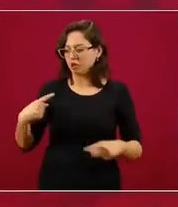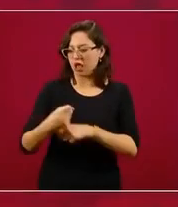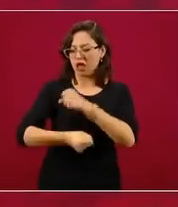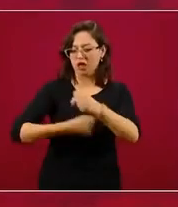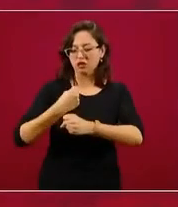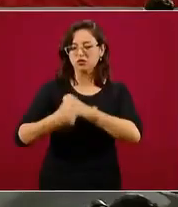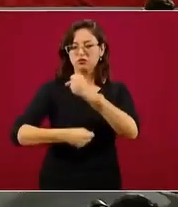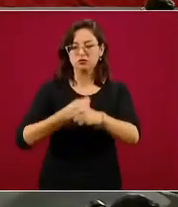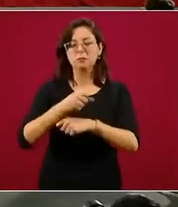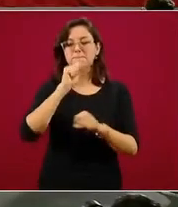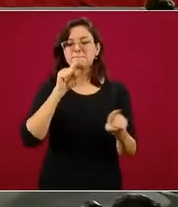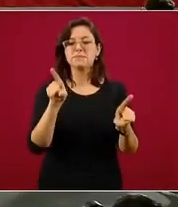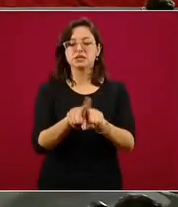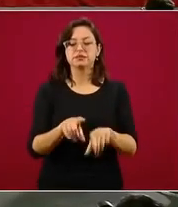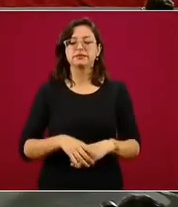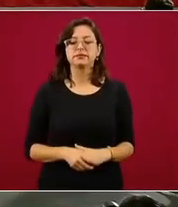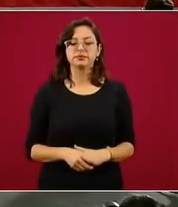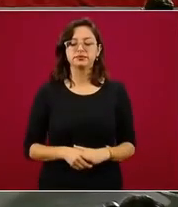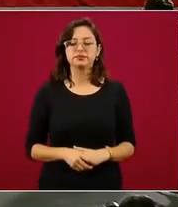años.